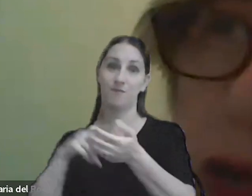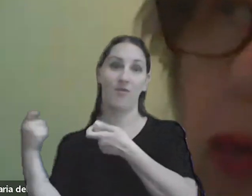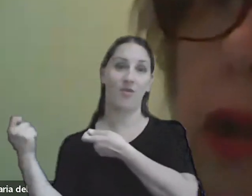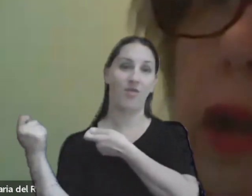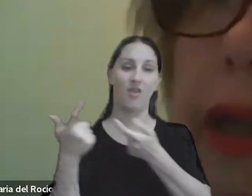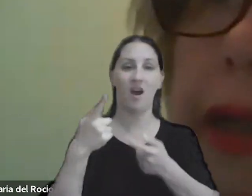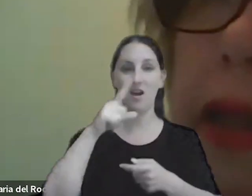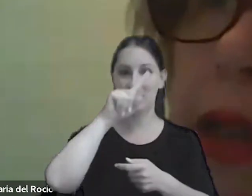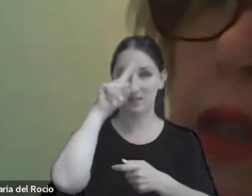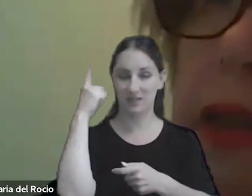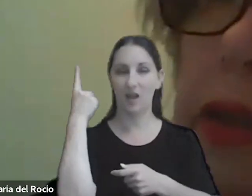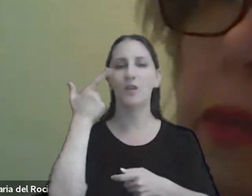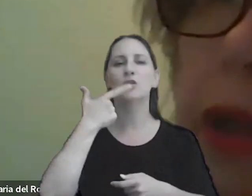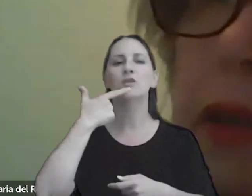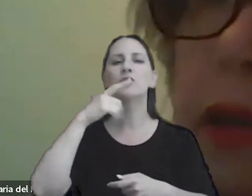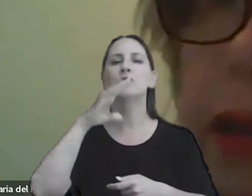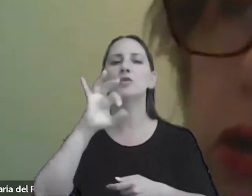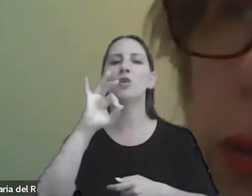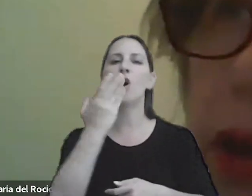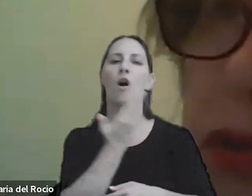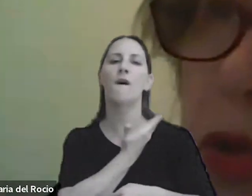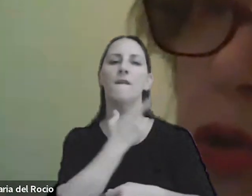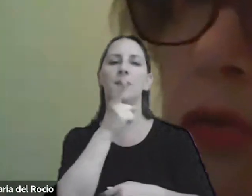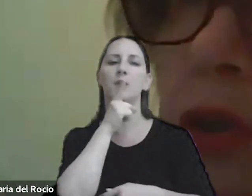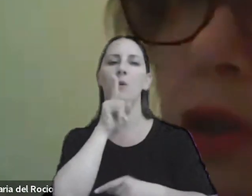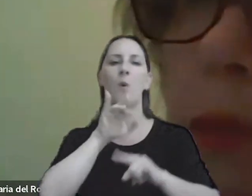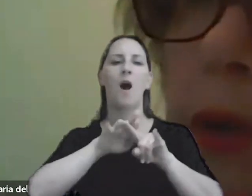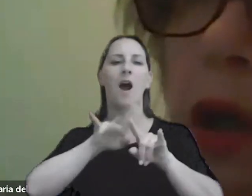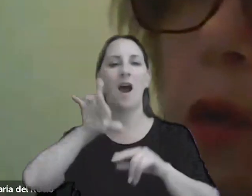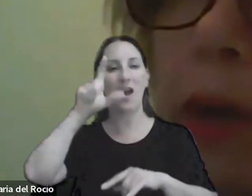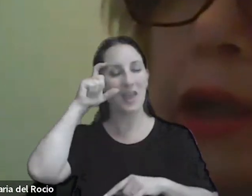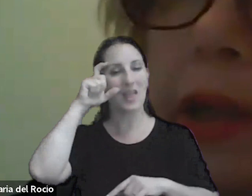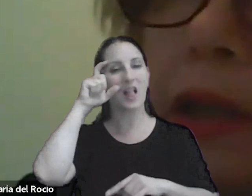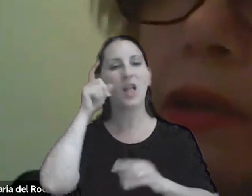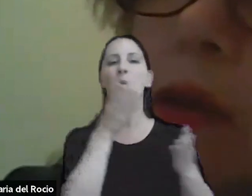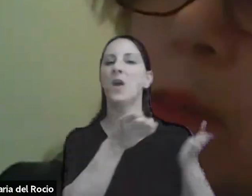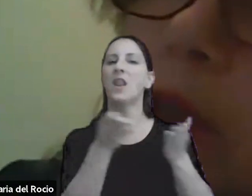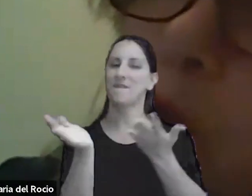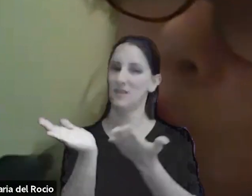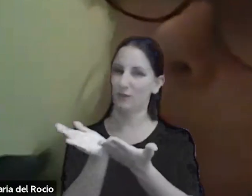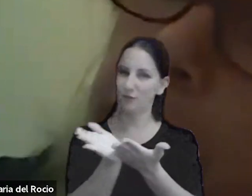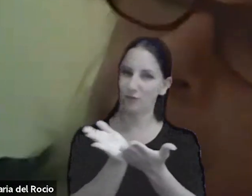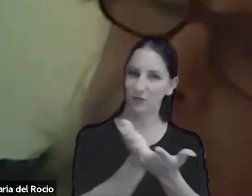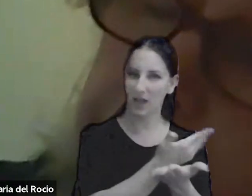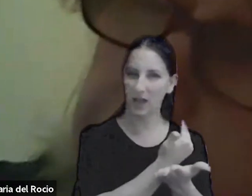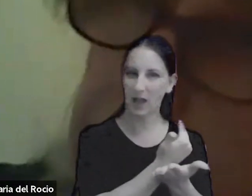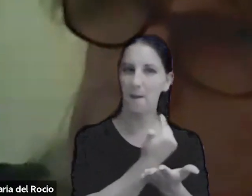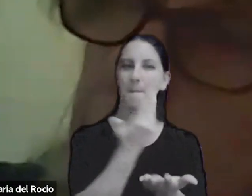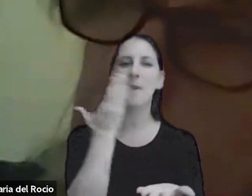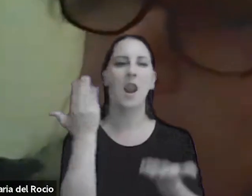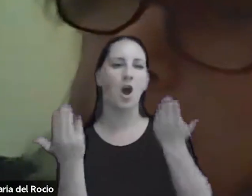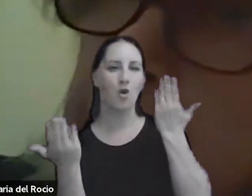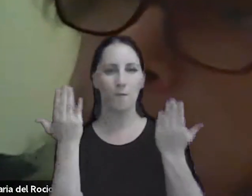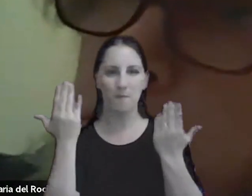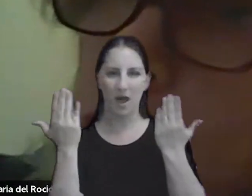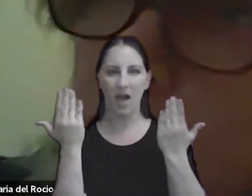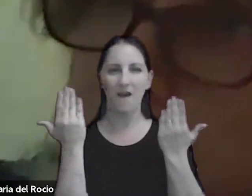ley de software deberían desestimarse dichos beneficios a fin de comparar los márgenes versus comparables